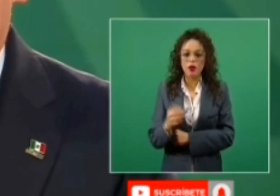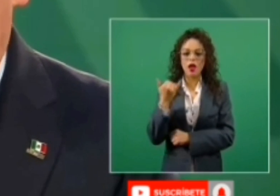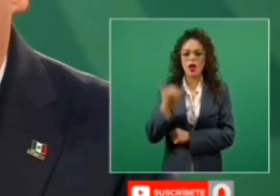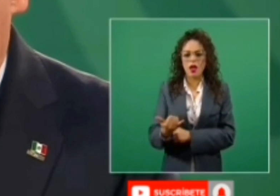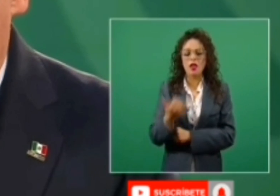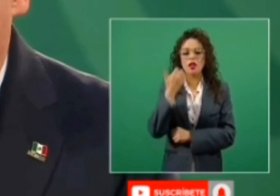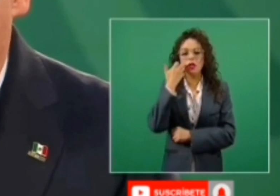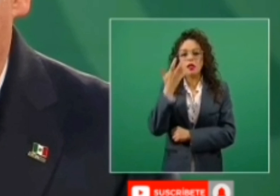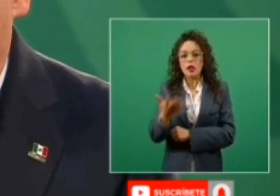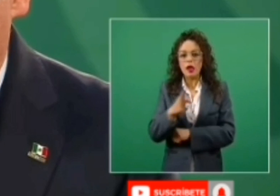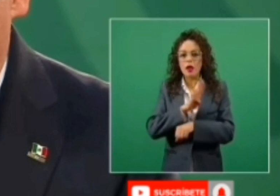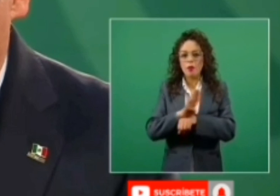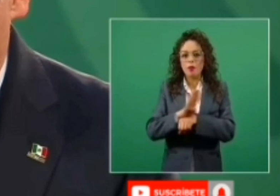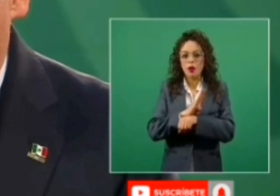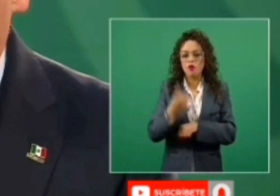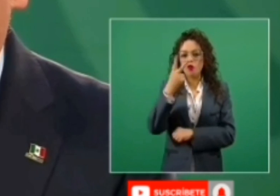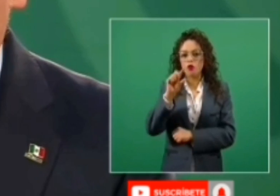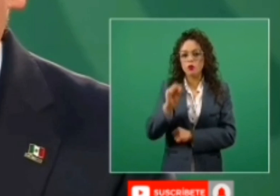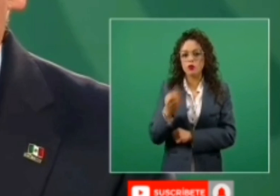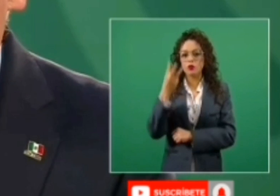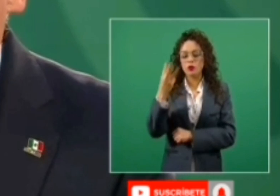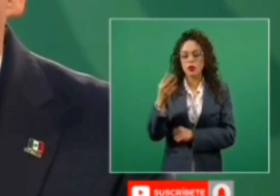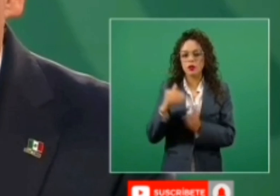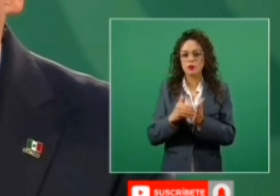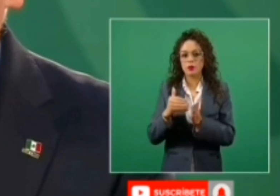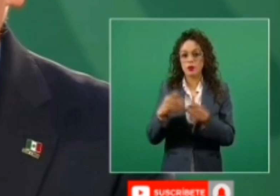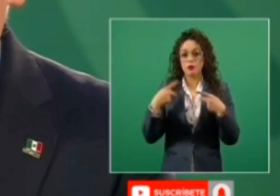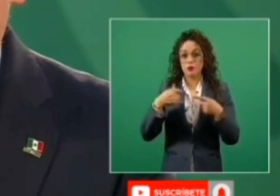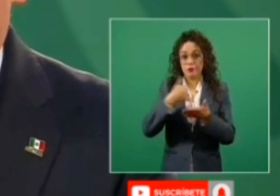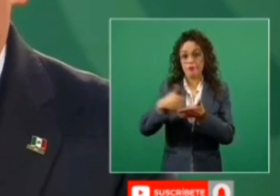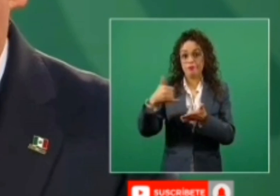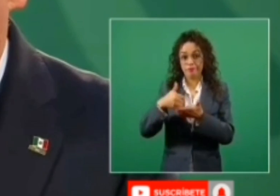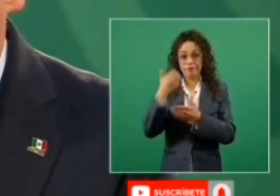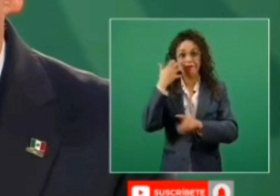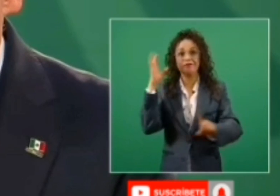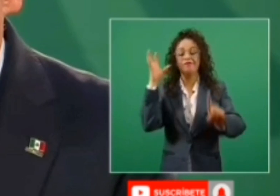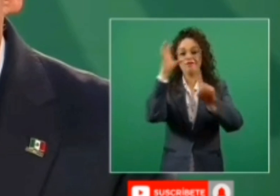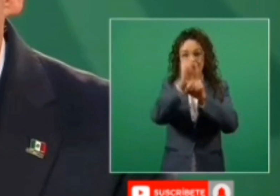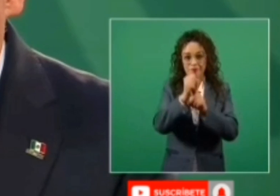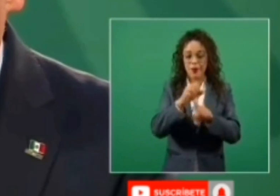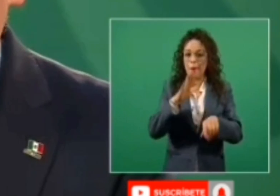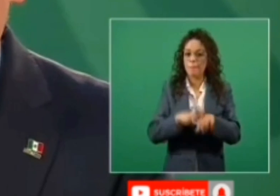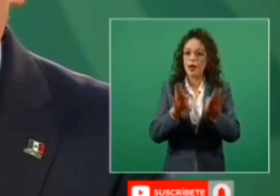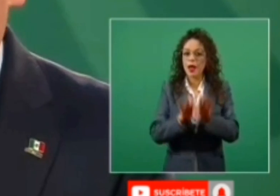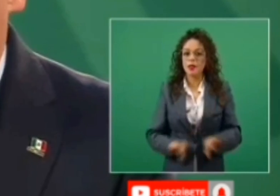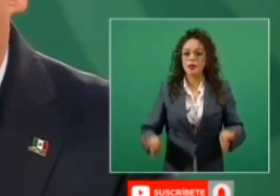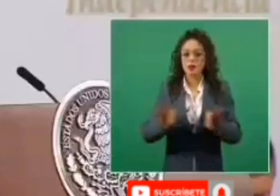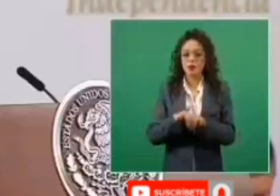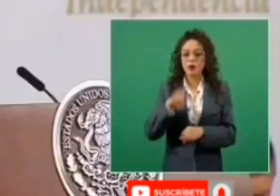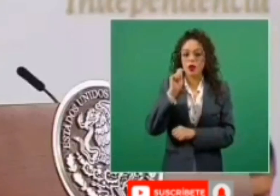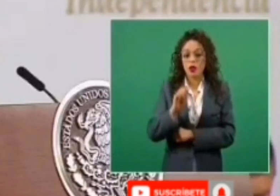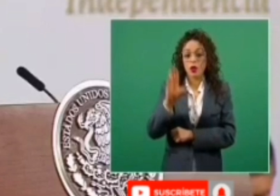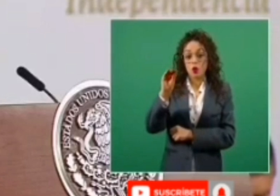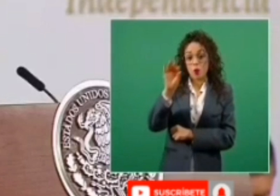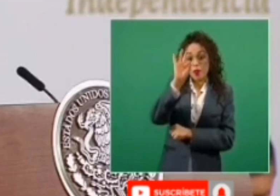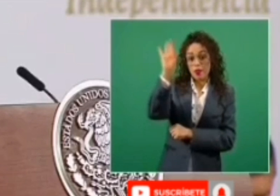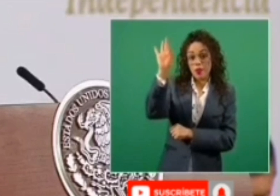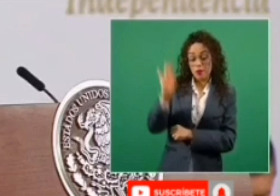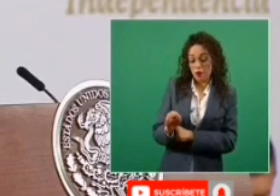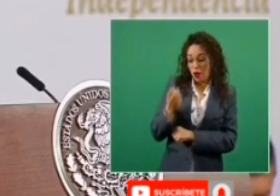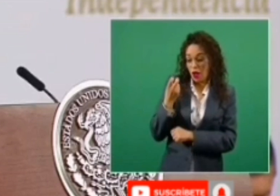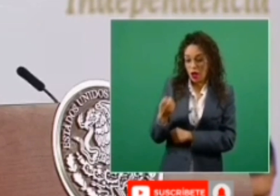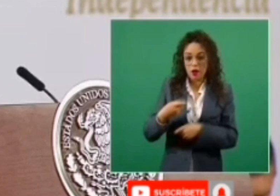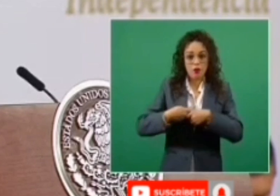beneficiar a 2.3 millones de agricultores. Y lo muy importante de señalar es que el 90 por ciento de este recurso se